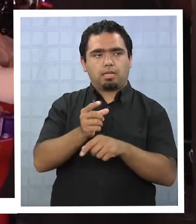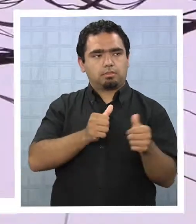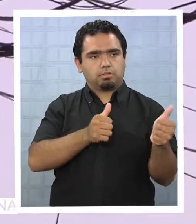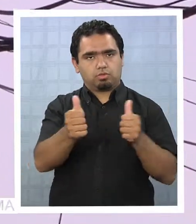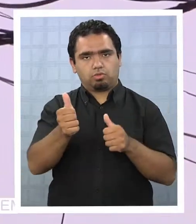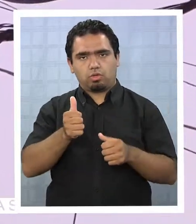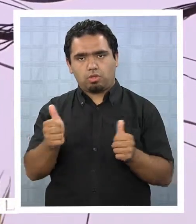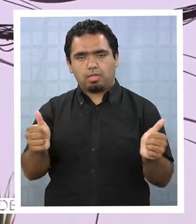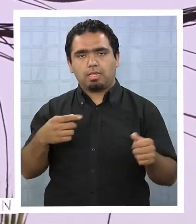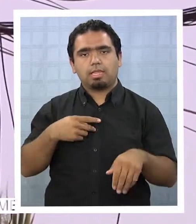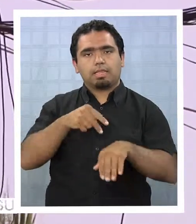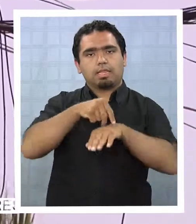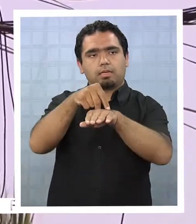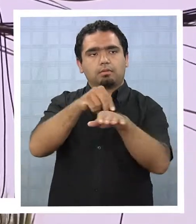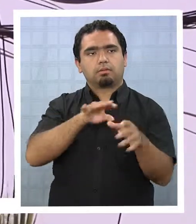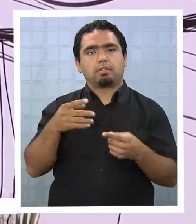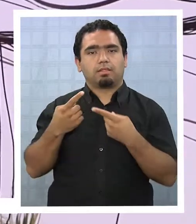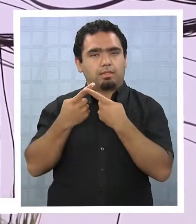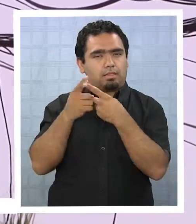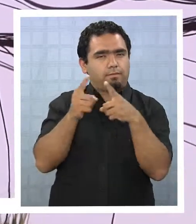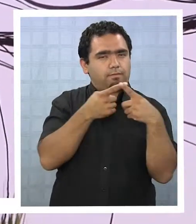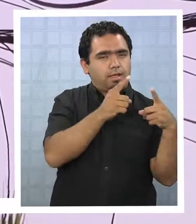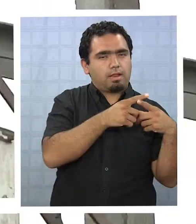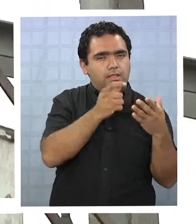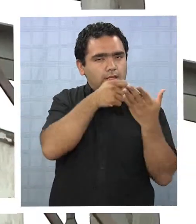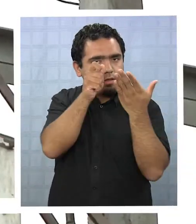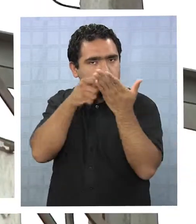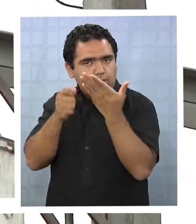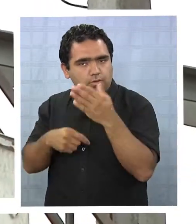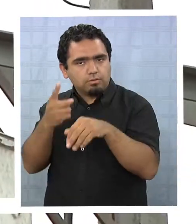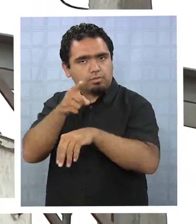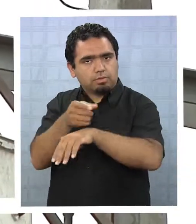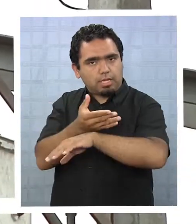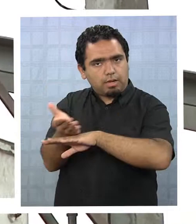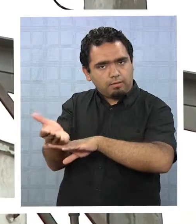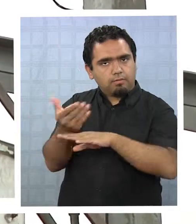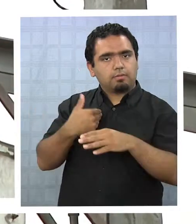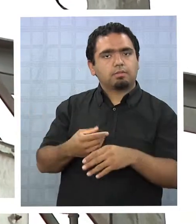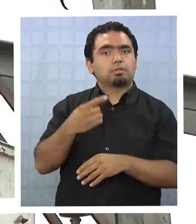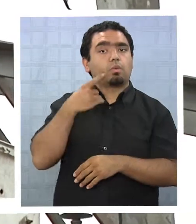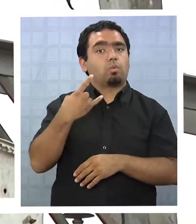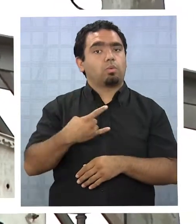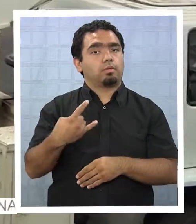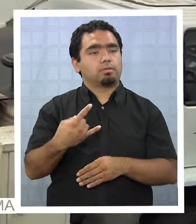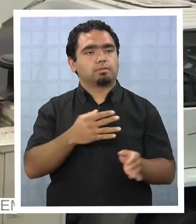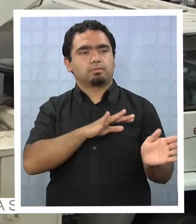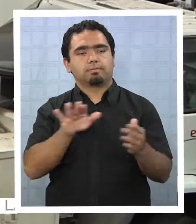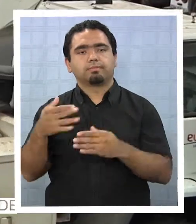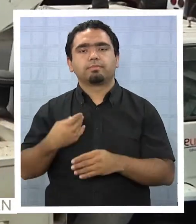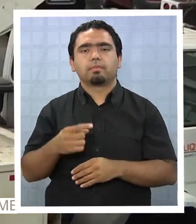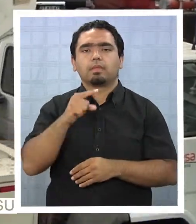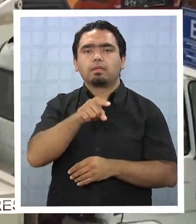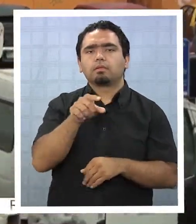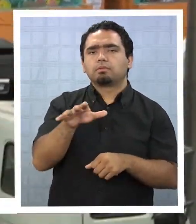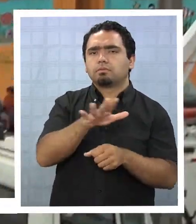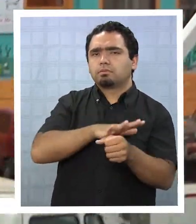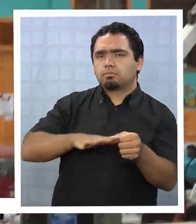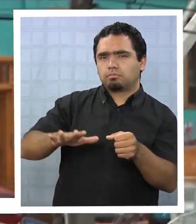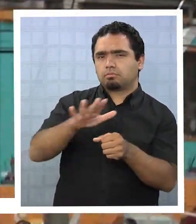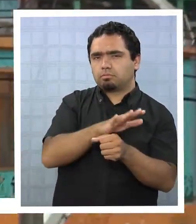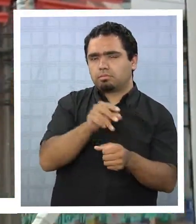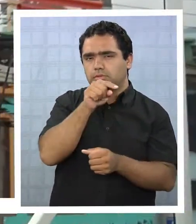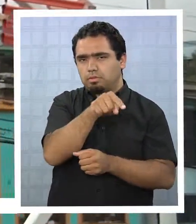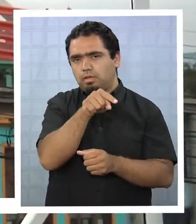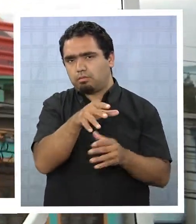Sin embargo, existen diferentes evaluaciones a la reacción de los servicios vinculados a la emergencia. Las situaciones de esta